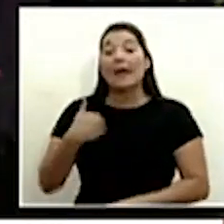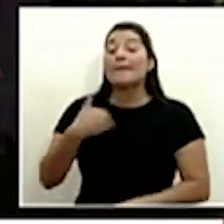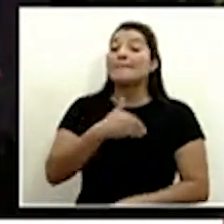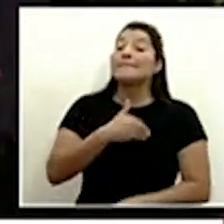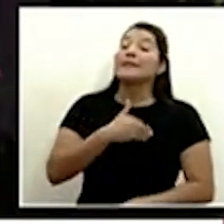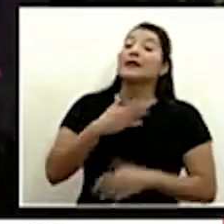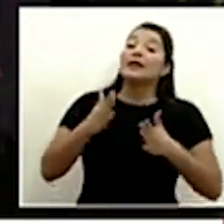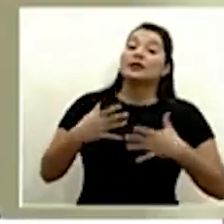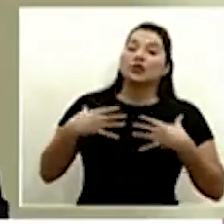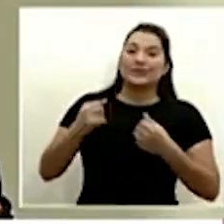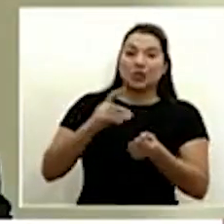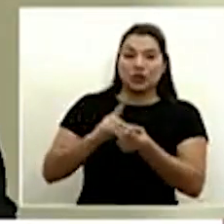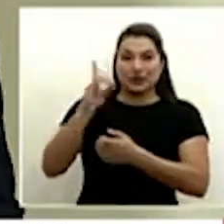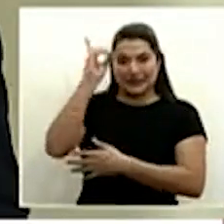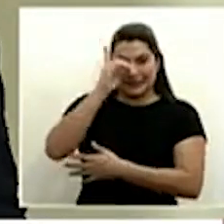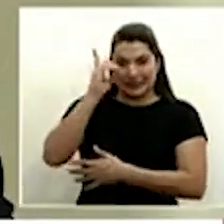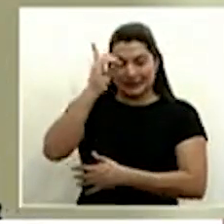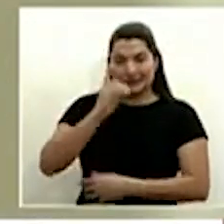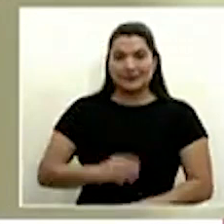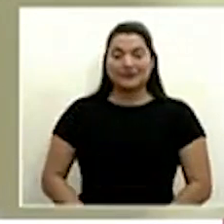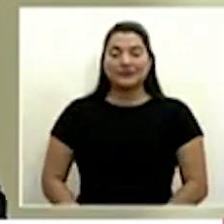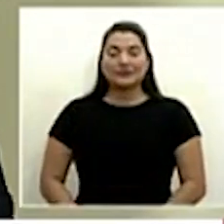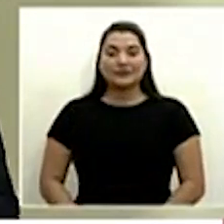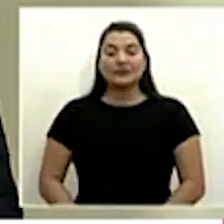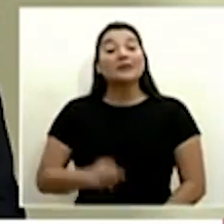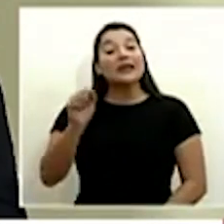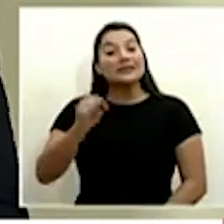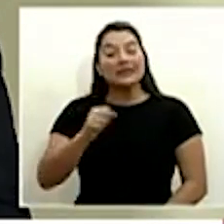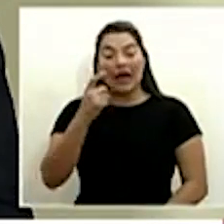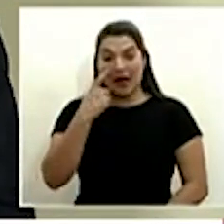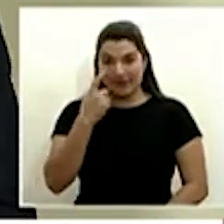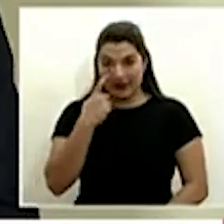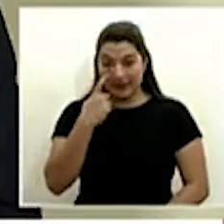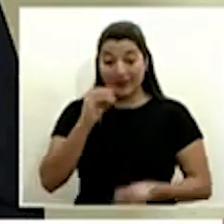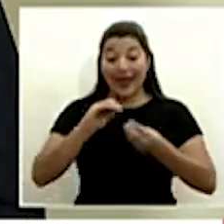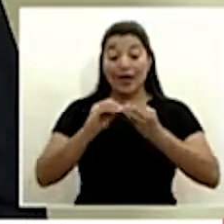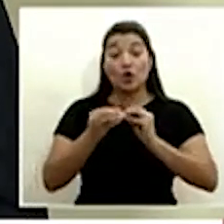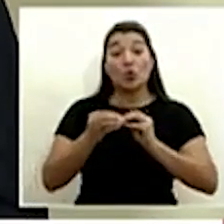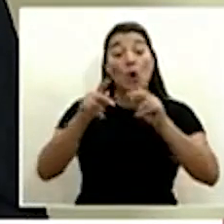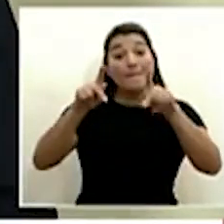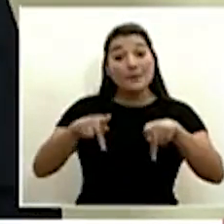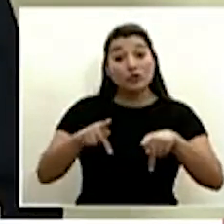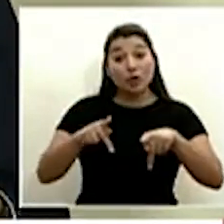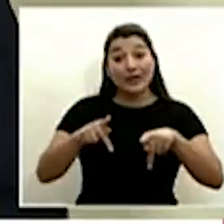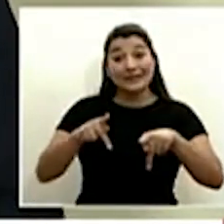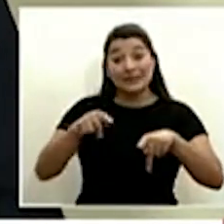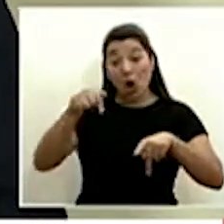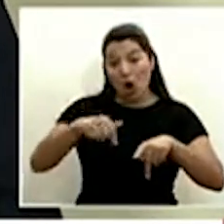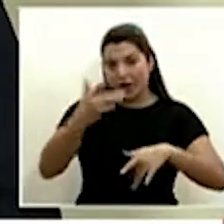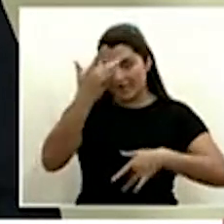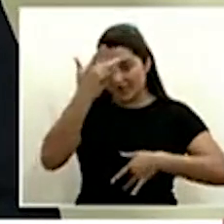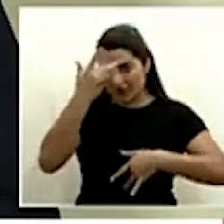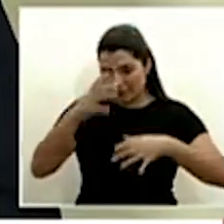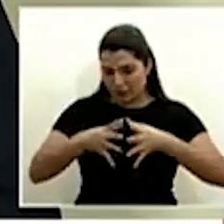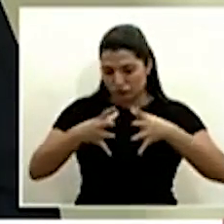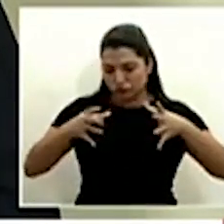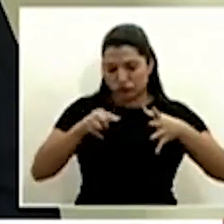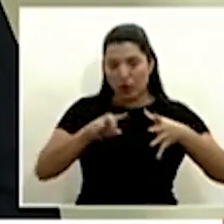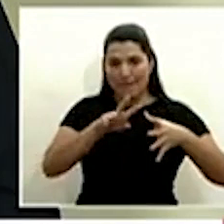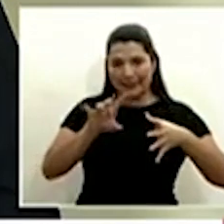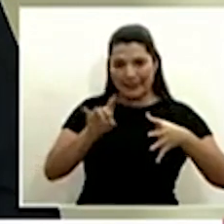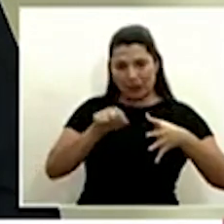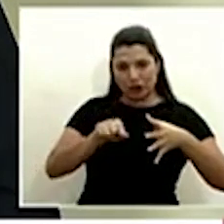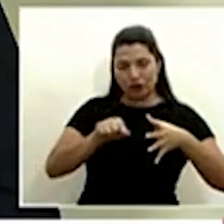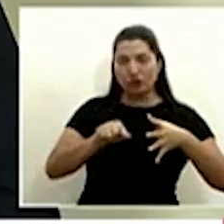Salud el doctor Daniel Salas si vamos a ver de los casos que tenemos hoy pues también hay casos que han sido por